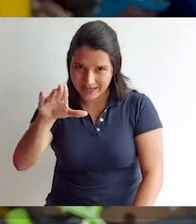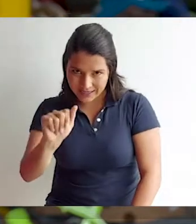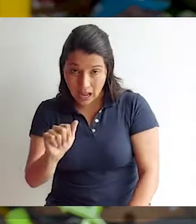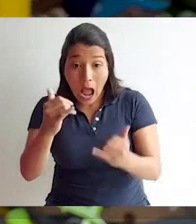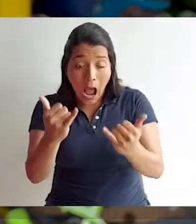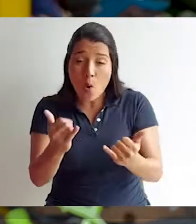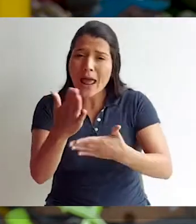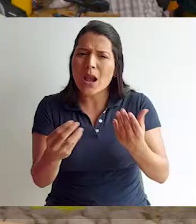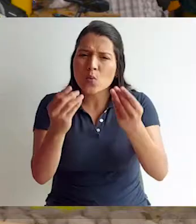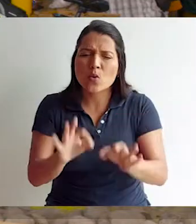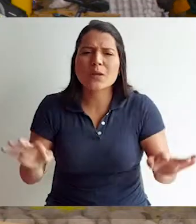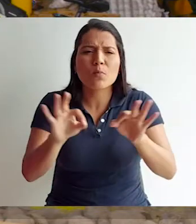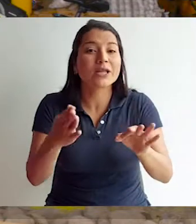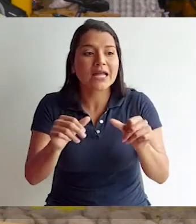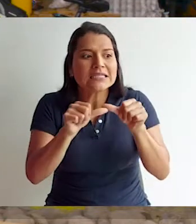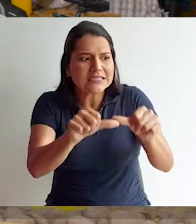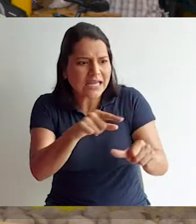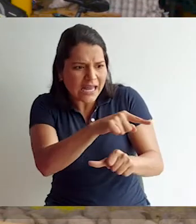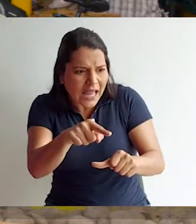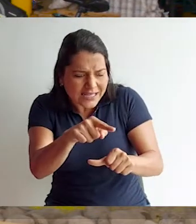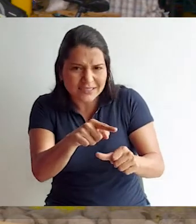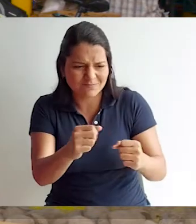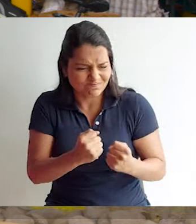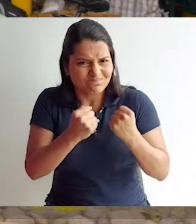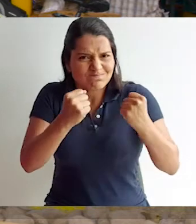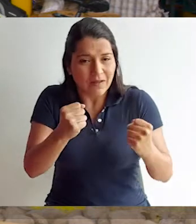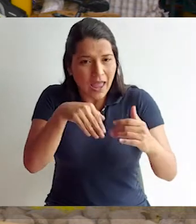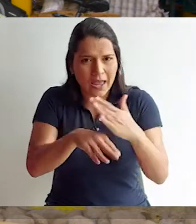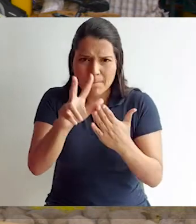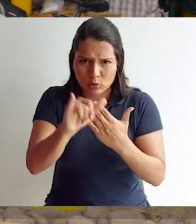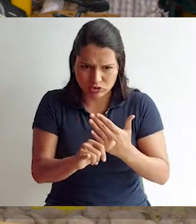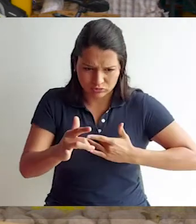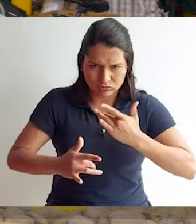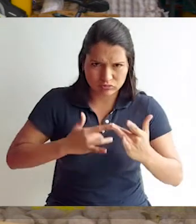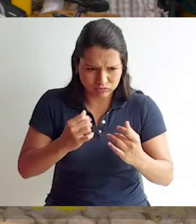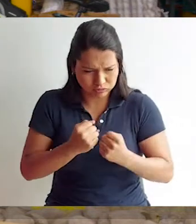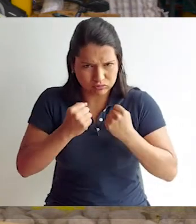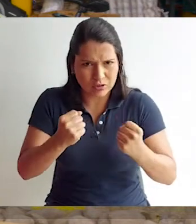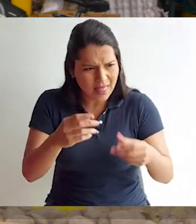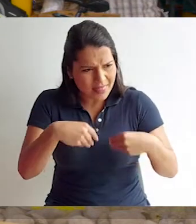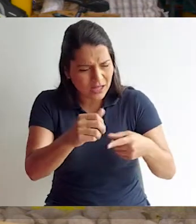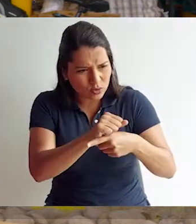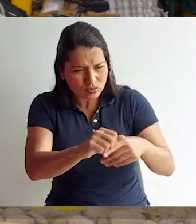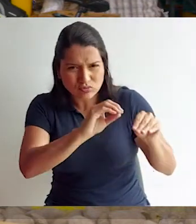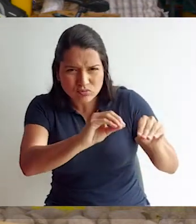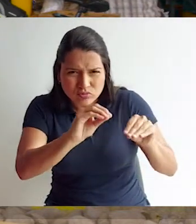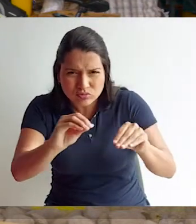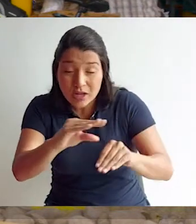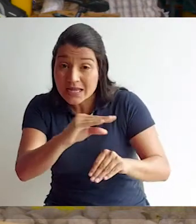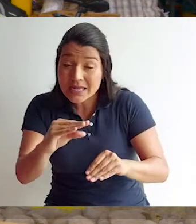de agricultura orgánica. Sigue un paso bastante importante, que es seguir empoderando a las mujeres en el proyecto,